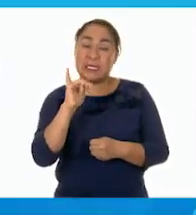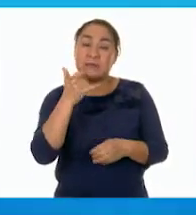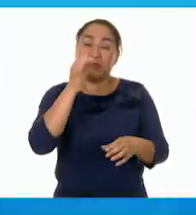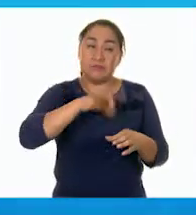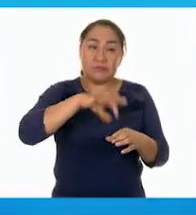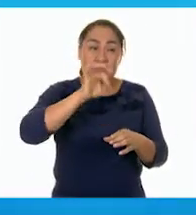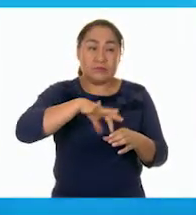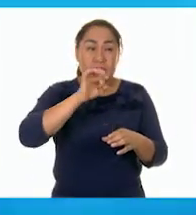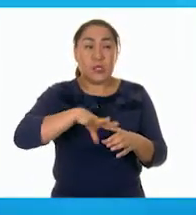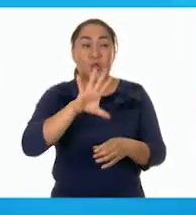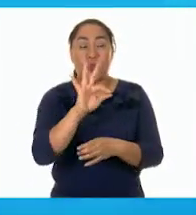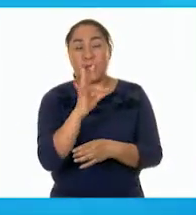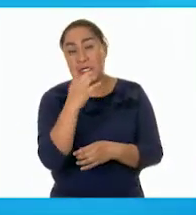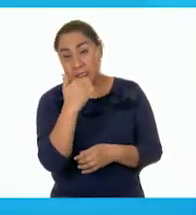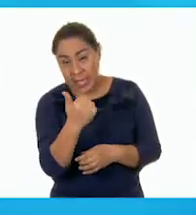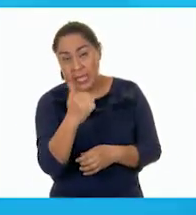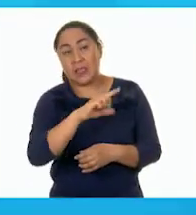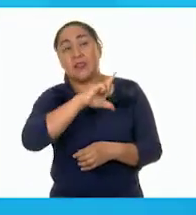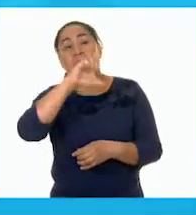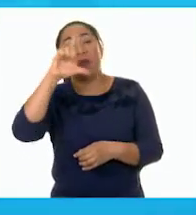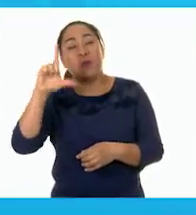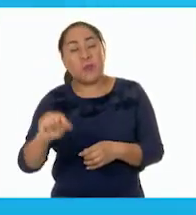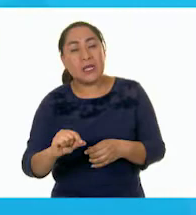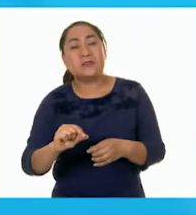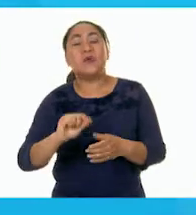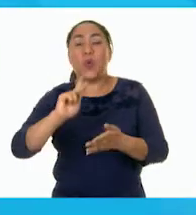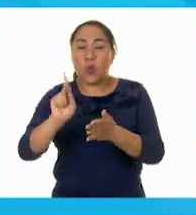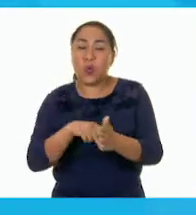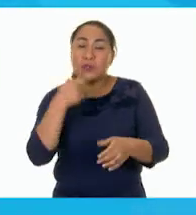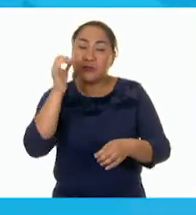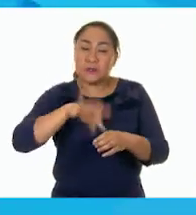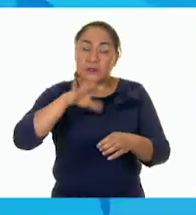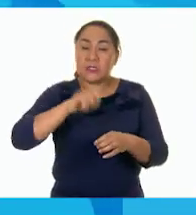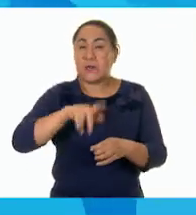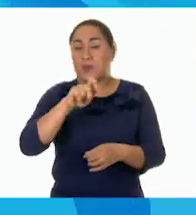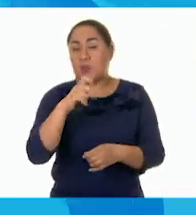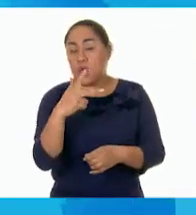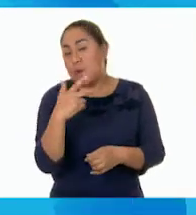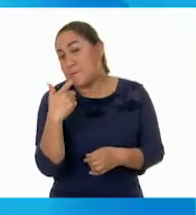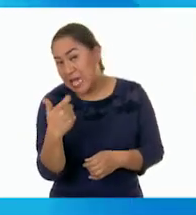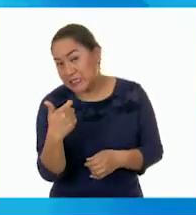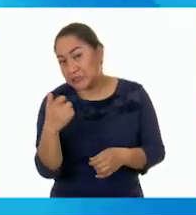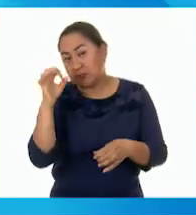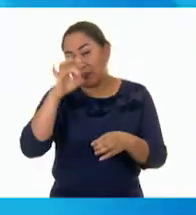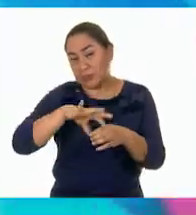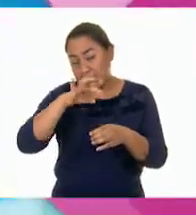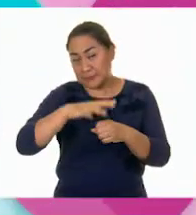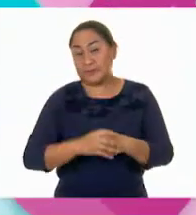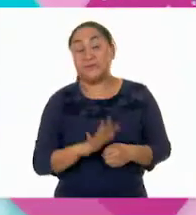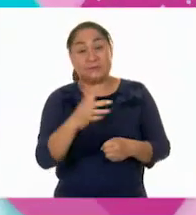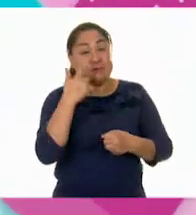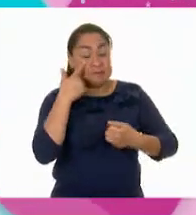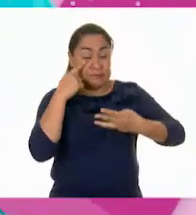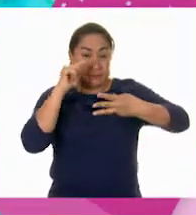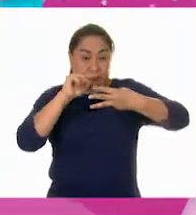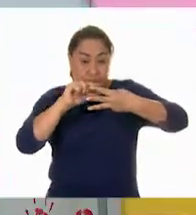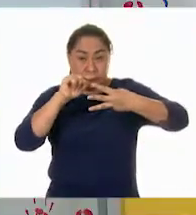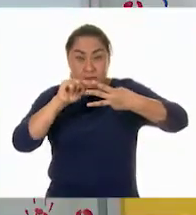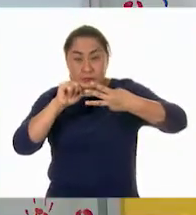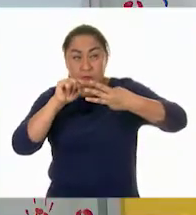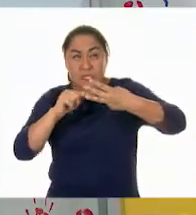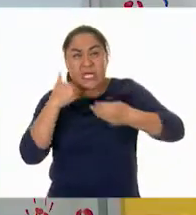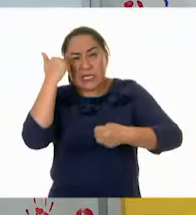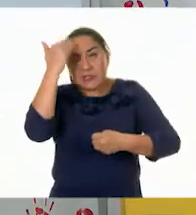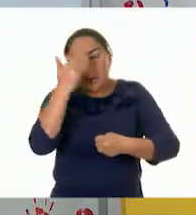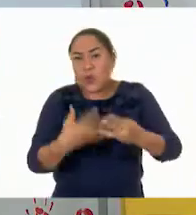mes y 28 pesos el segundo. Y en los tres casos se tiene que saber el total. Muy